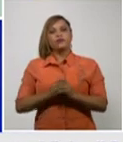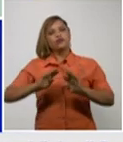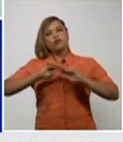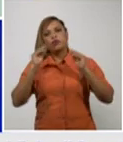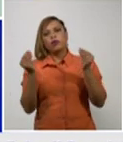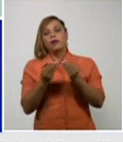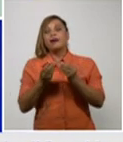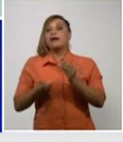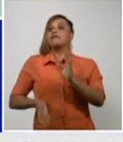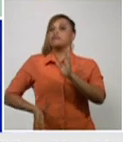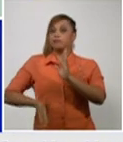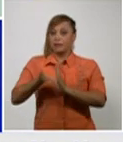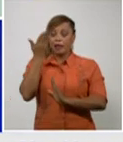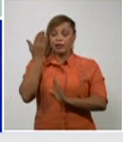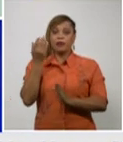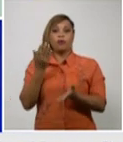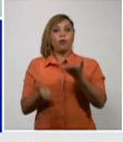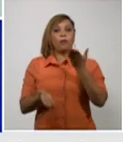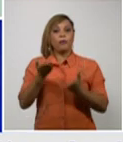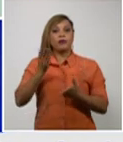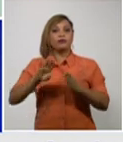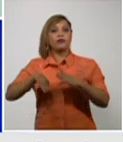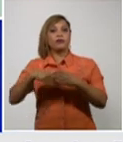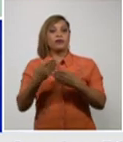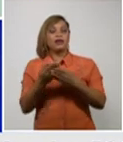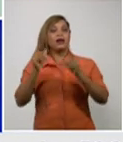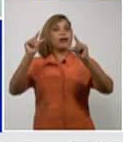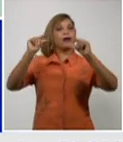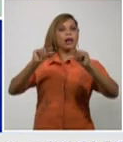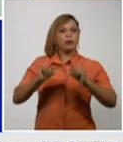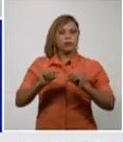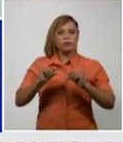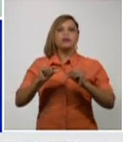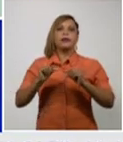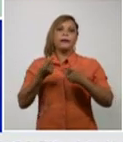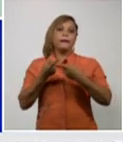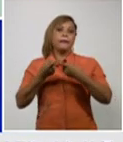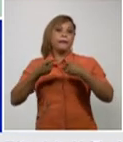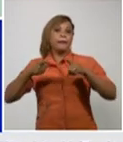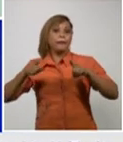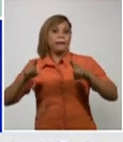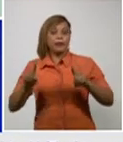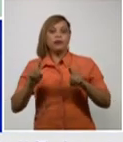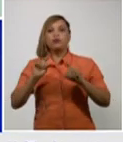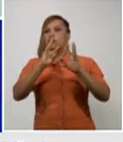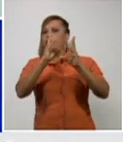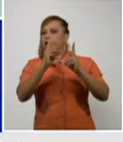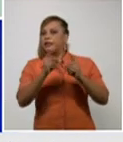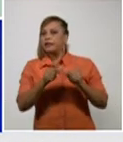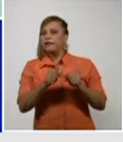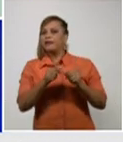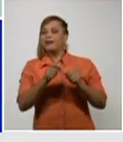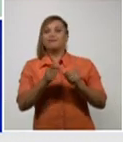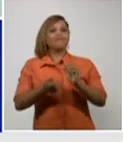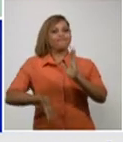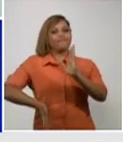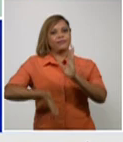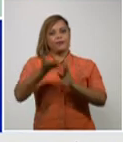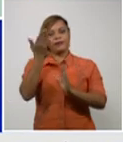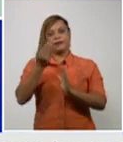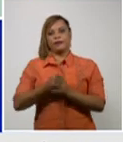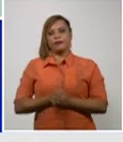con algunos días en que ha disminuido pero indiscutiblemente es la cifra más elevada